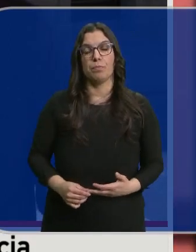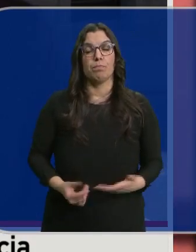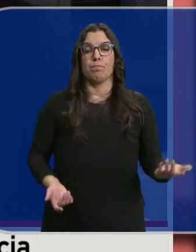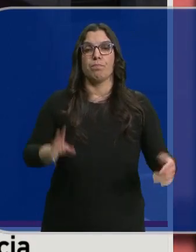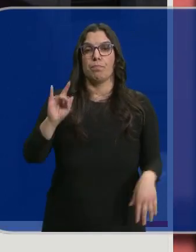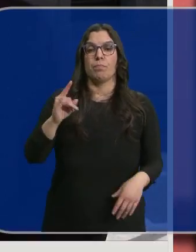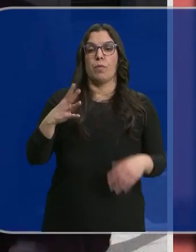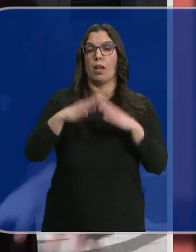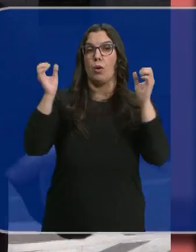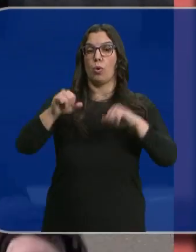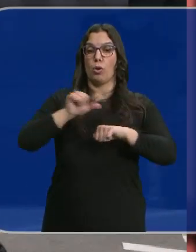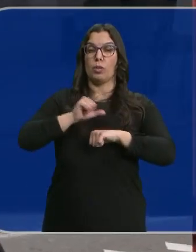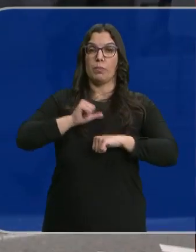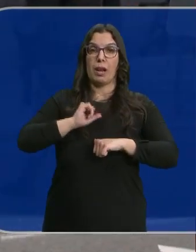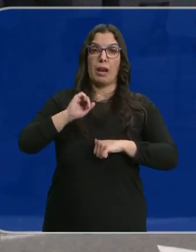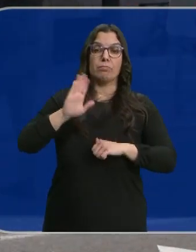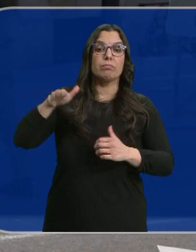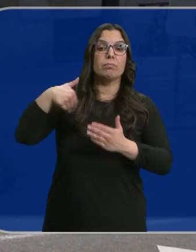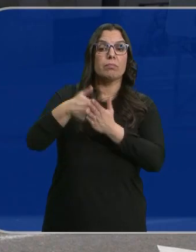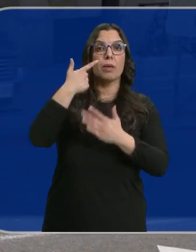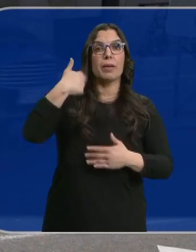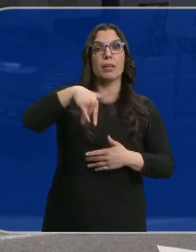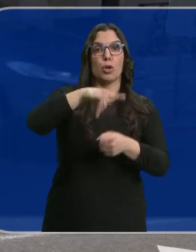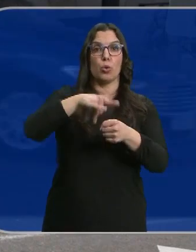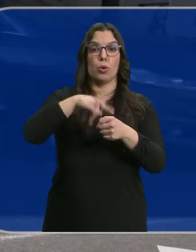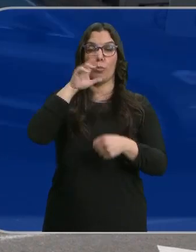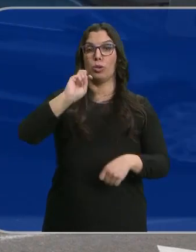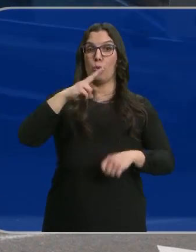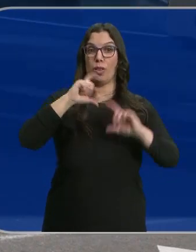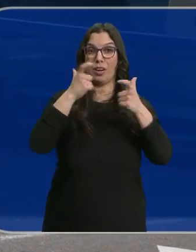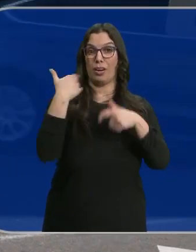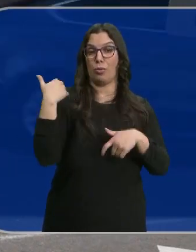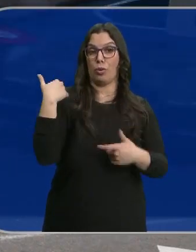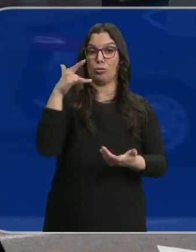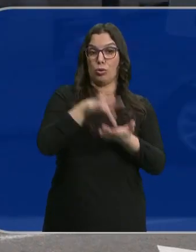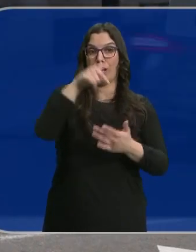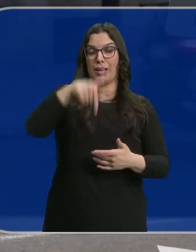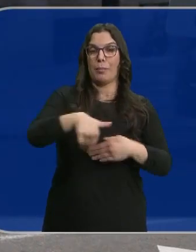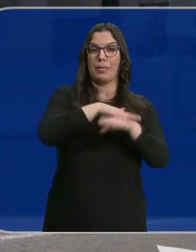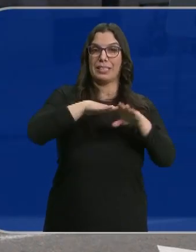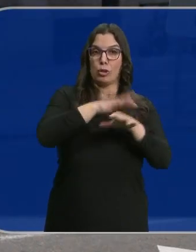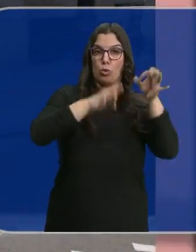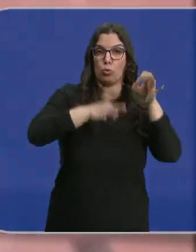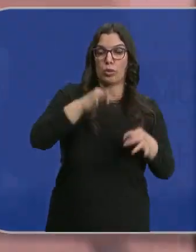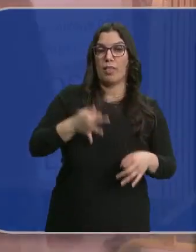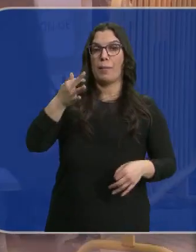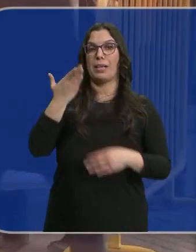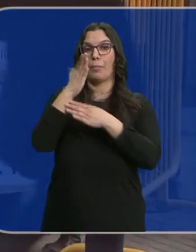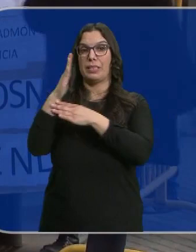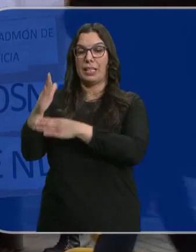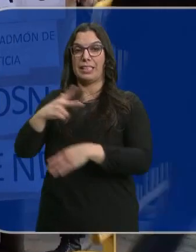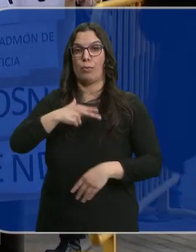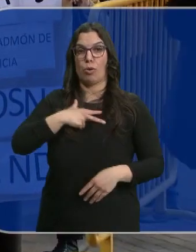Sí, ese acuerdo tendrá que esperar al menos hasta el próximo lunes porque en esa segunda reunión que ha tenido lugar aquí entre el Ministerio de Justicia y los